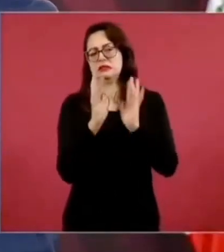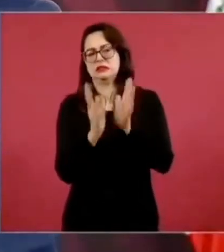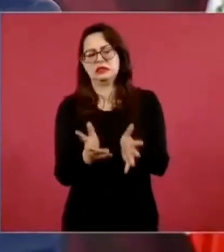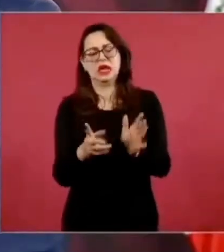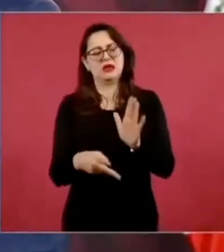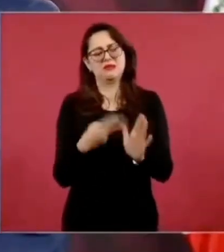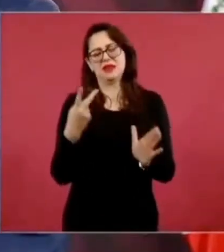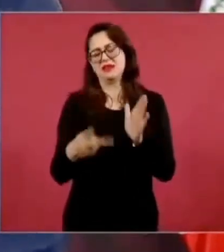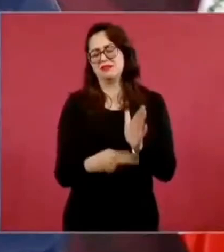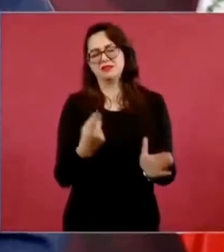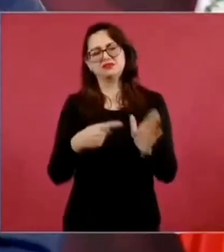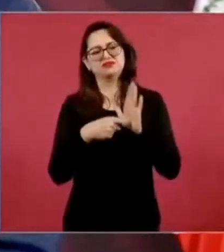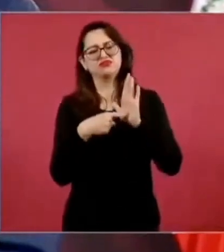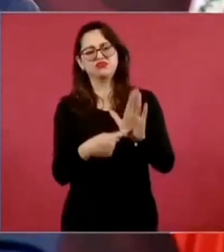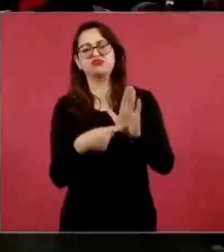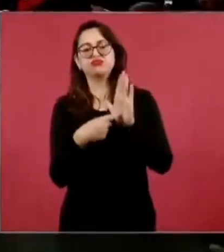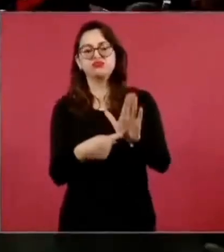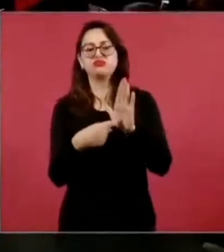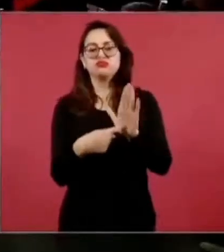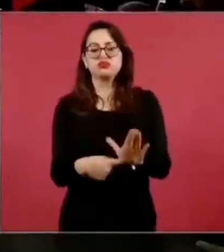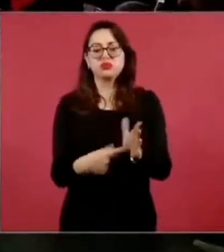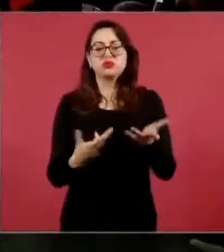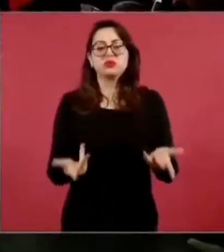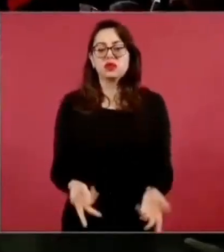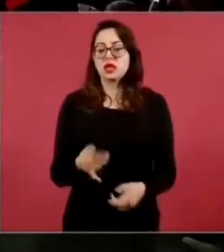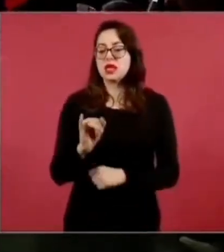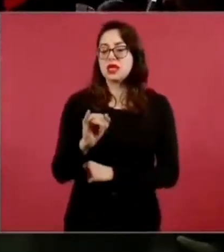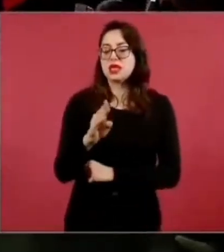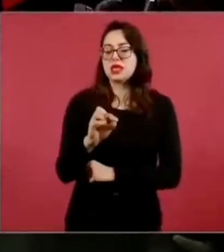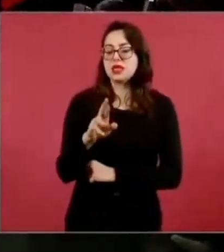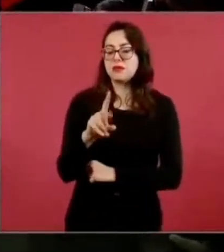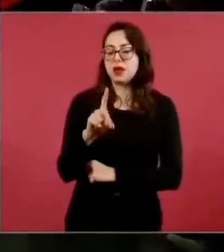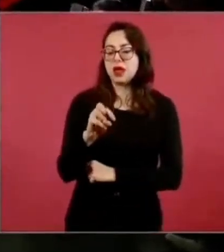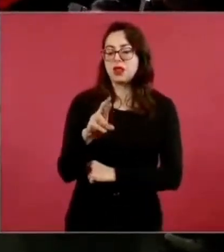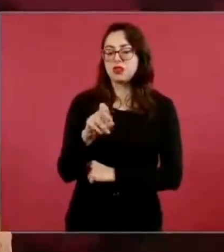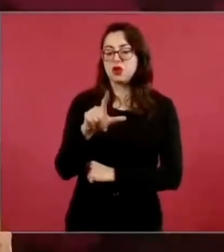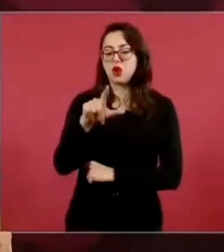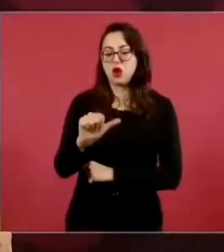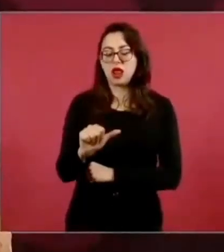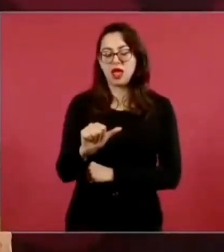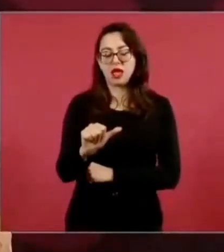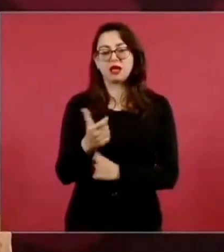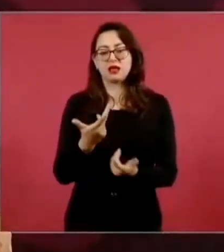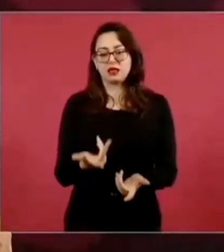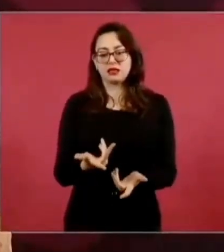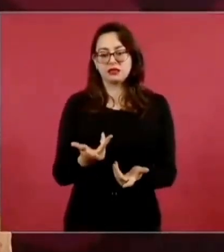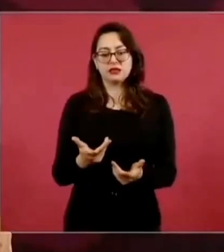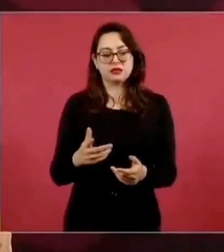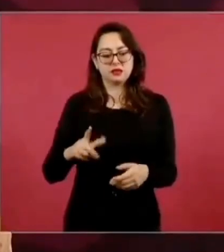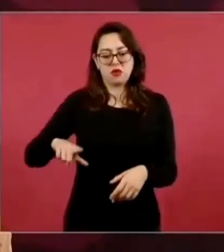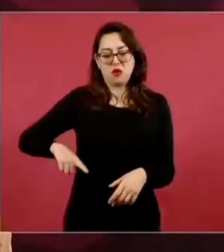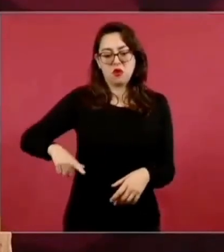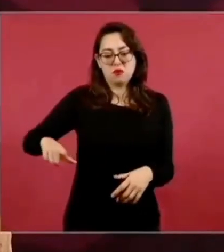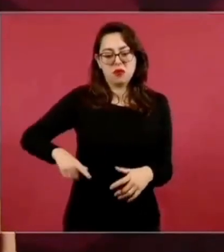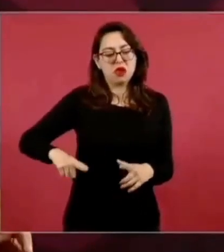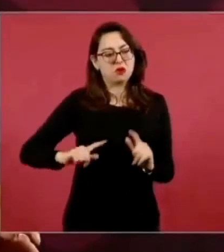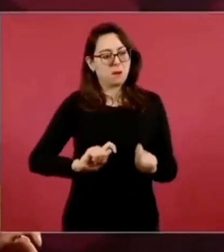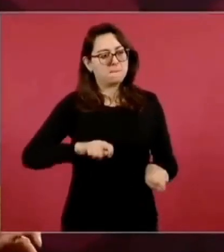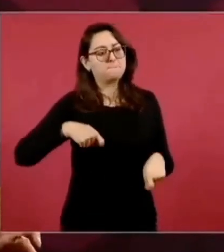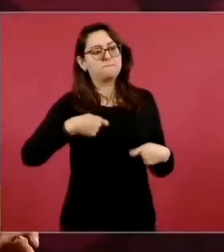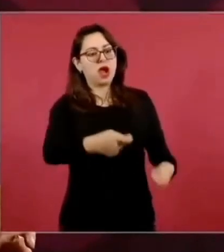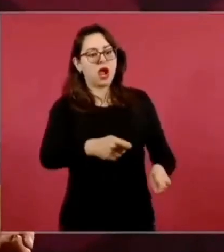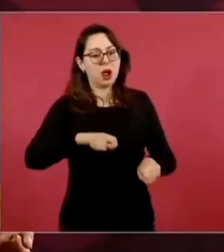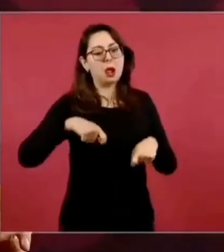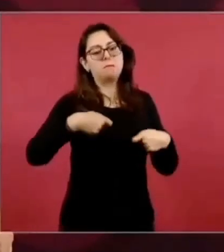de cómo Iberdrola se llevó de consejero al expresidente